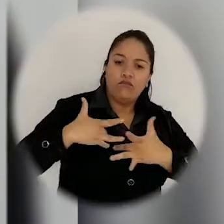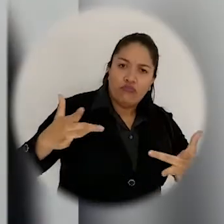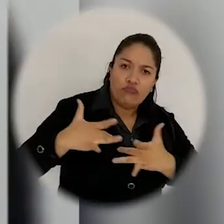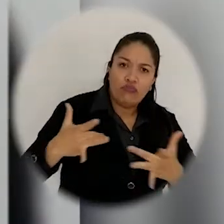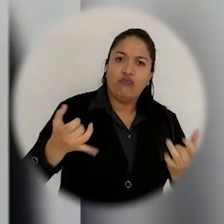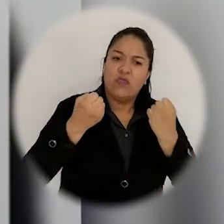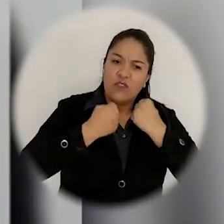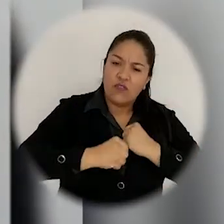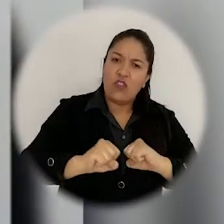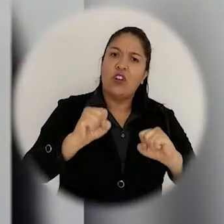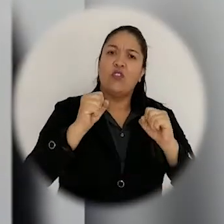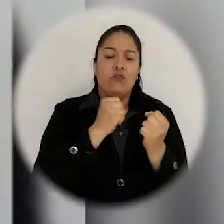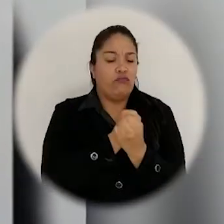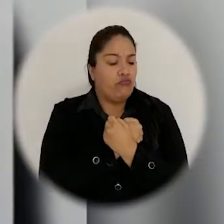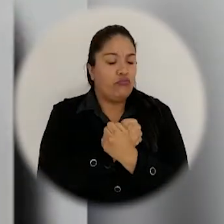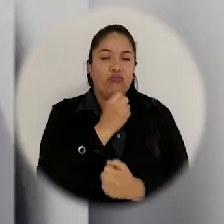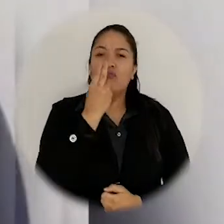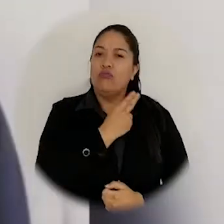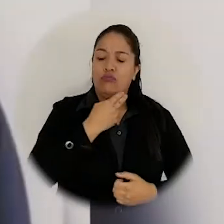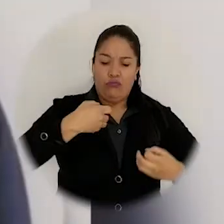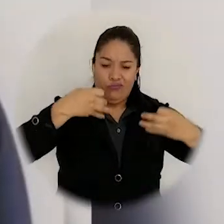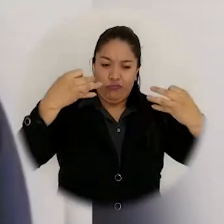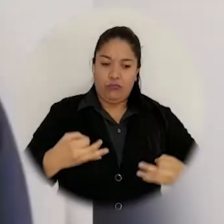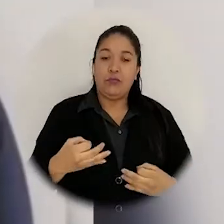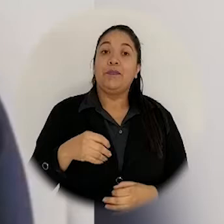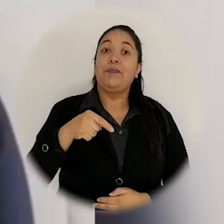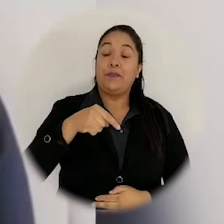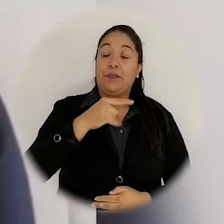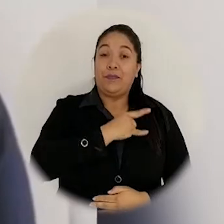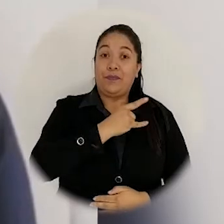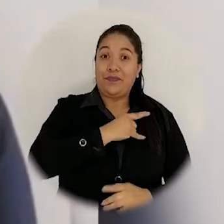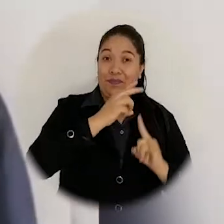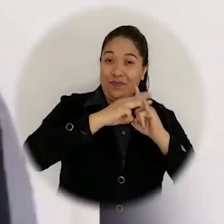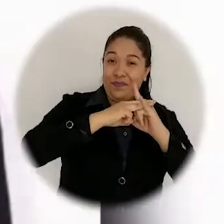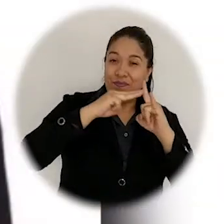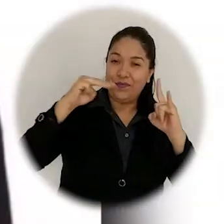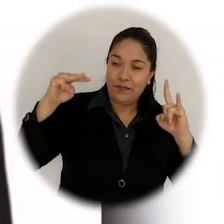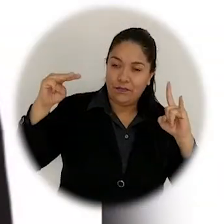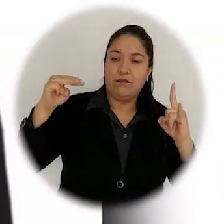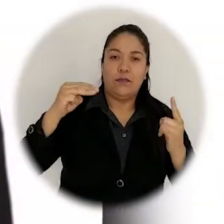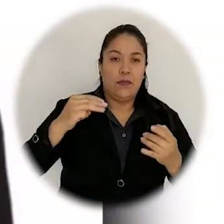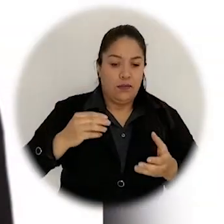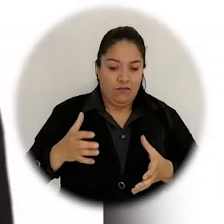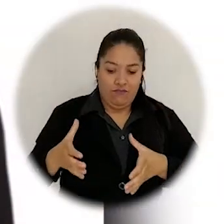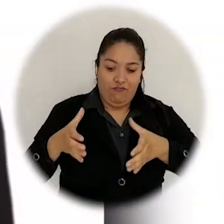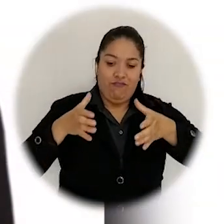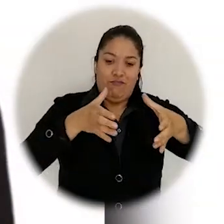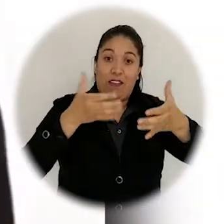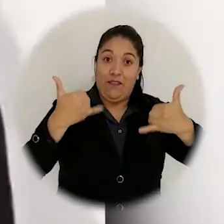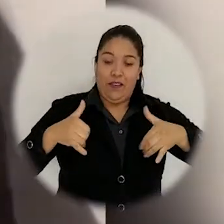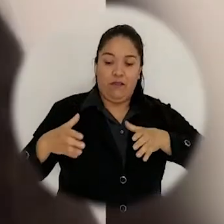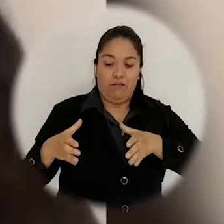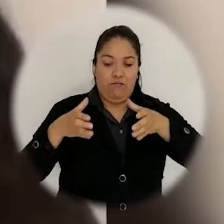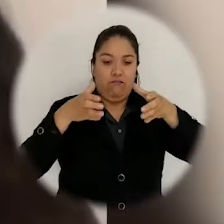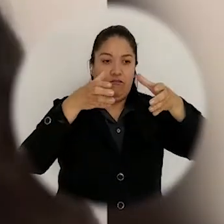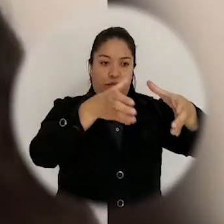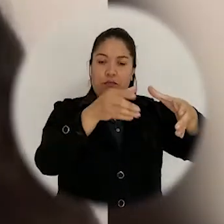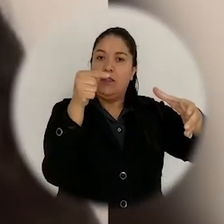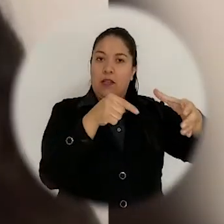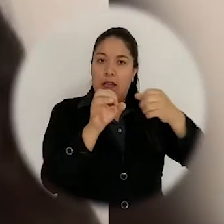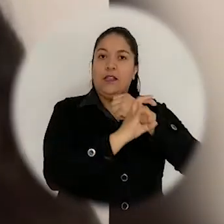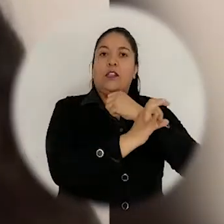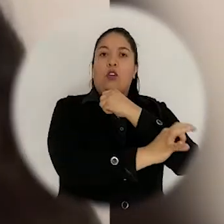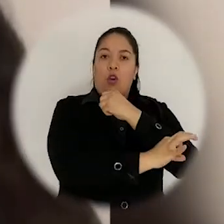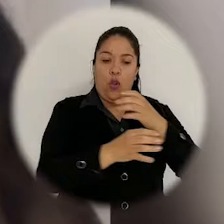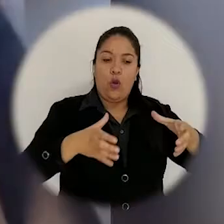disposición por hacer las cosas siempre con amor y compromiso. La Universidad del Magdalena hoy le entrega a la sociedad este grupo de psicólogos